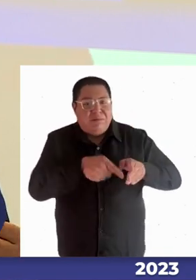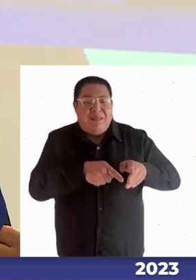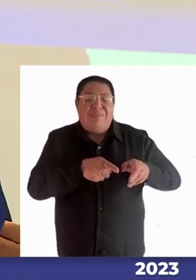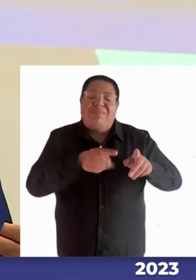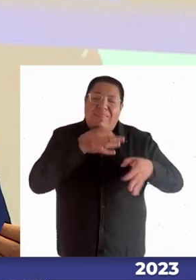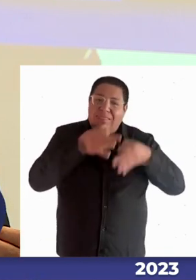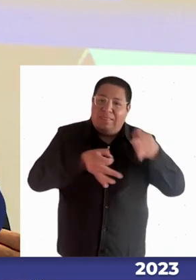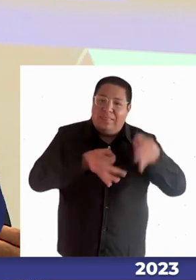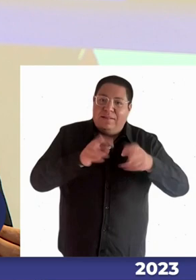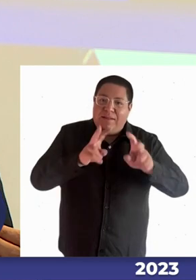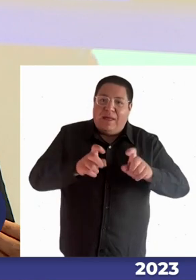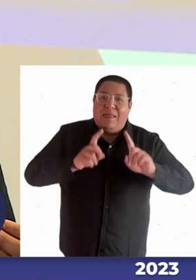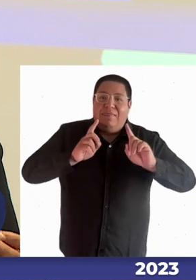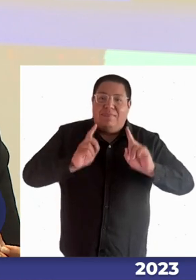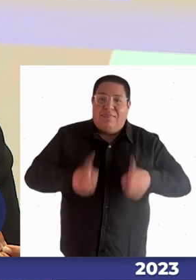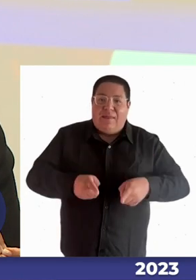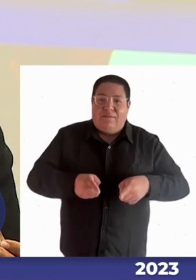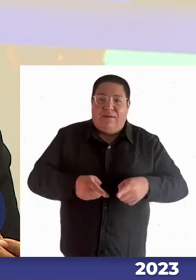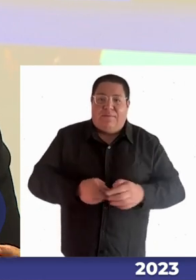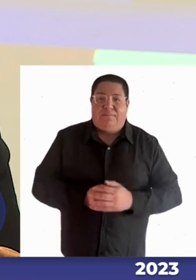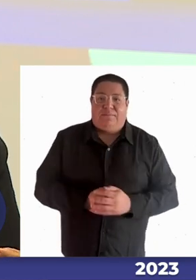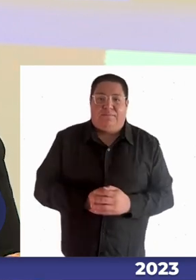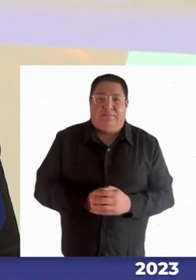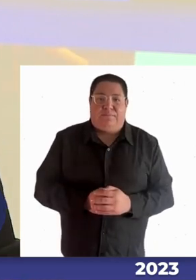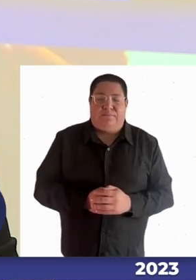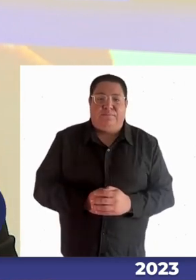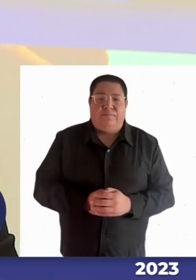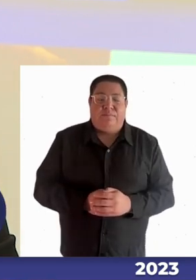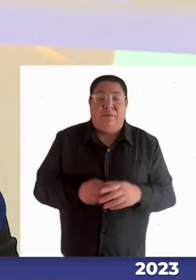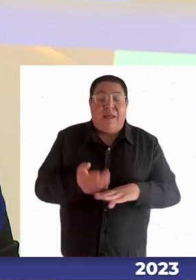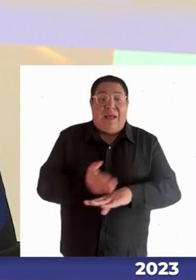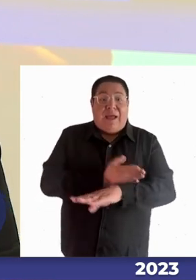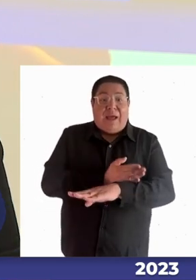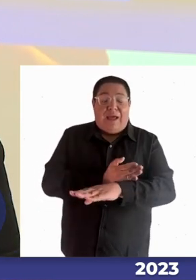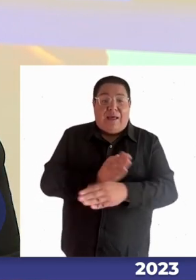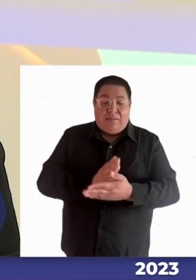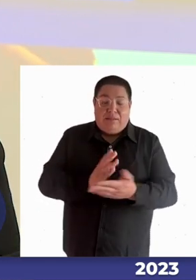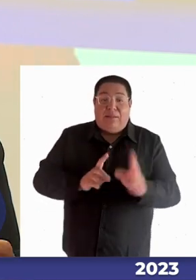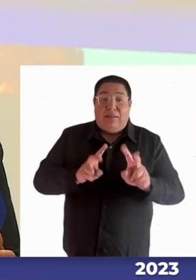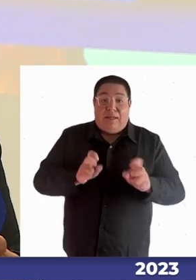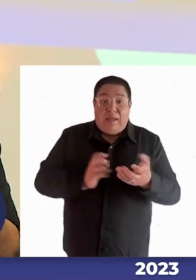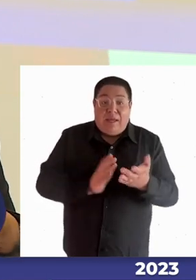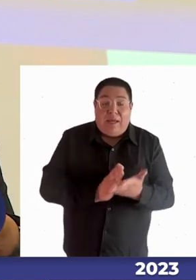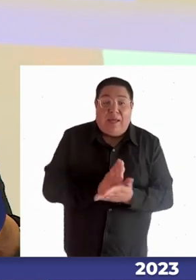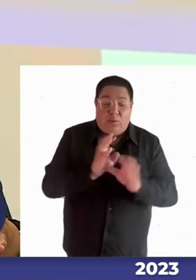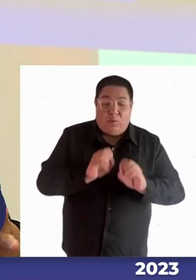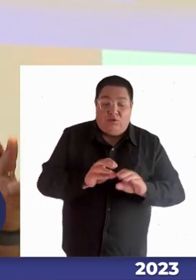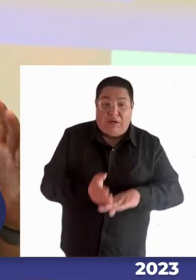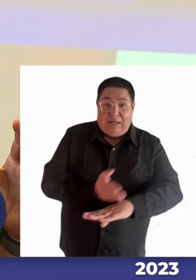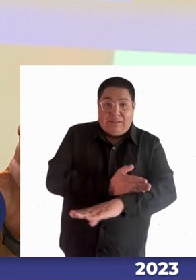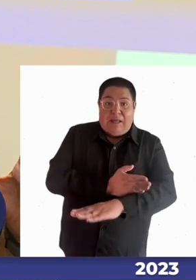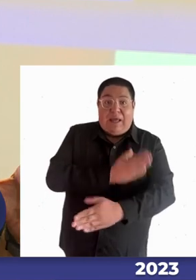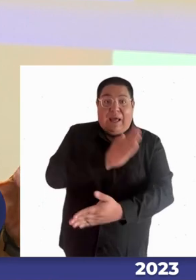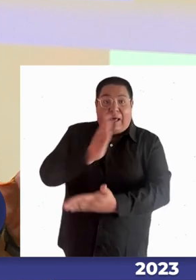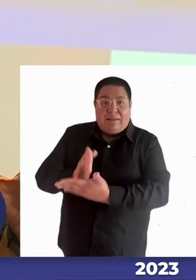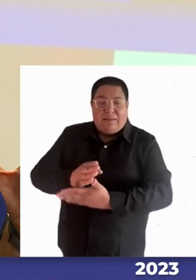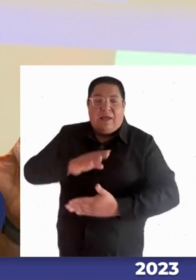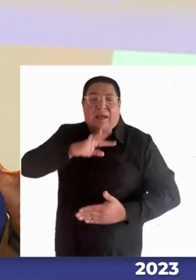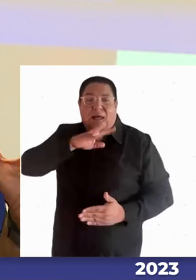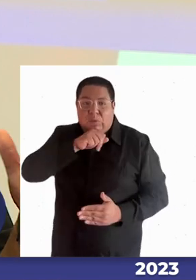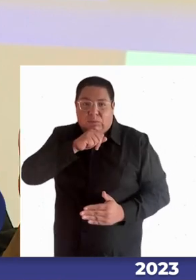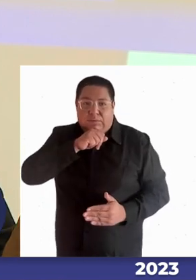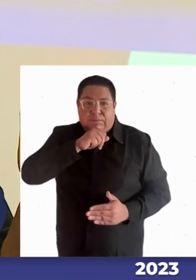uno dibuje trayectorias, desde la educación inicial hasta la educación adulta, porque nosotros tenemos que entender en que